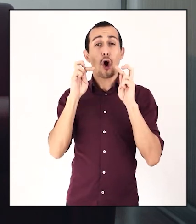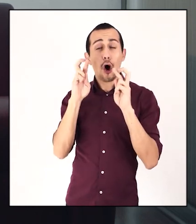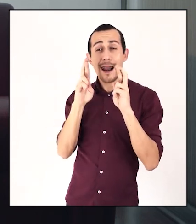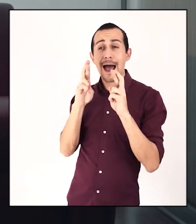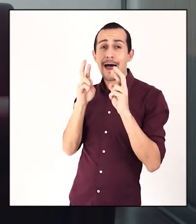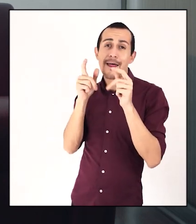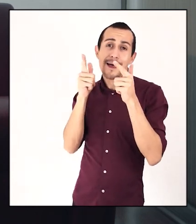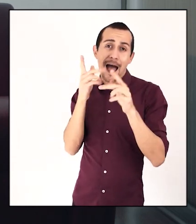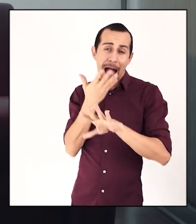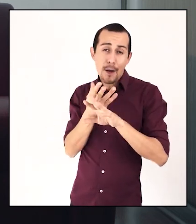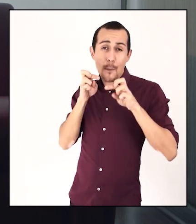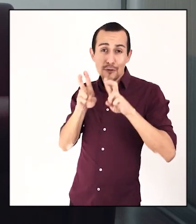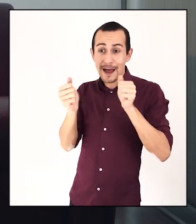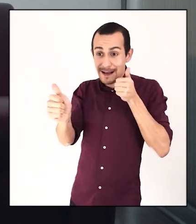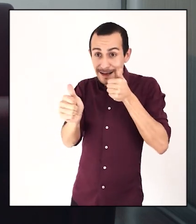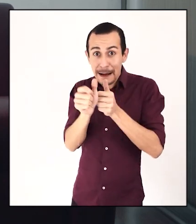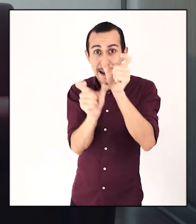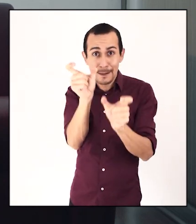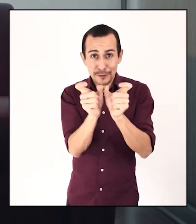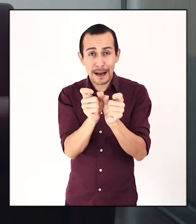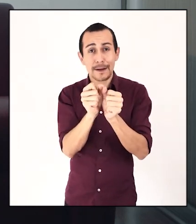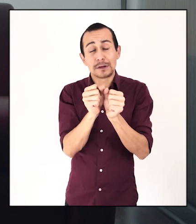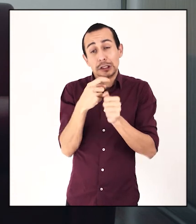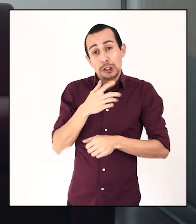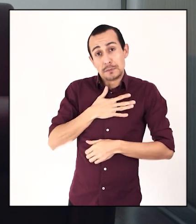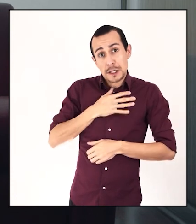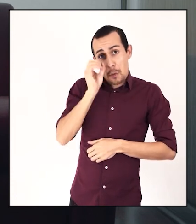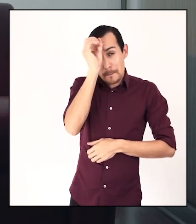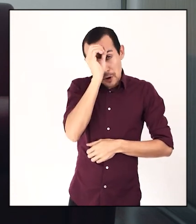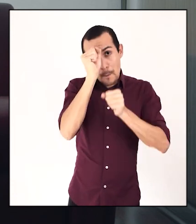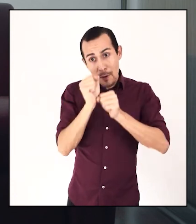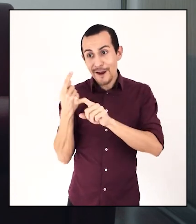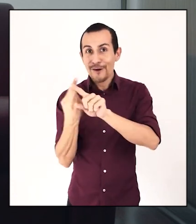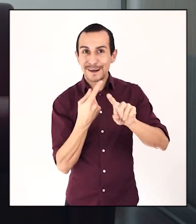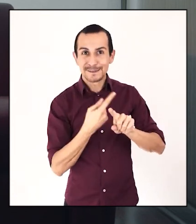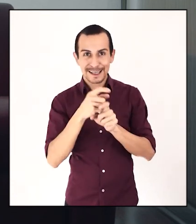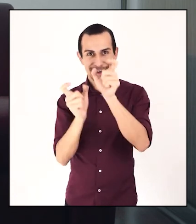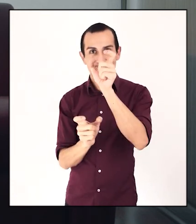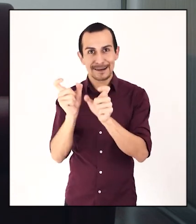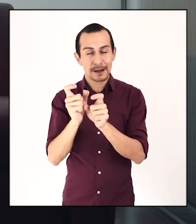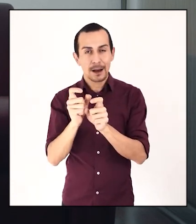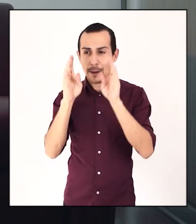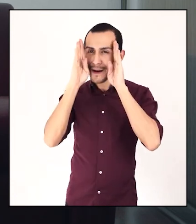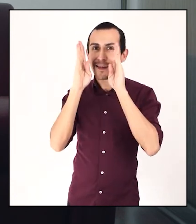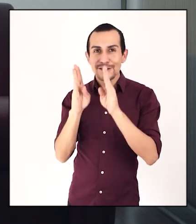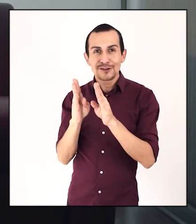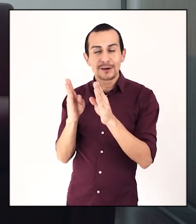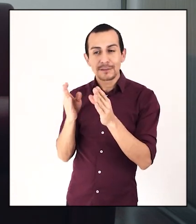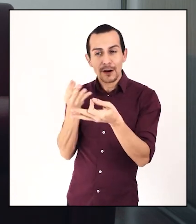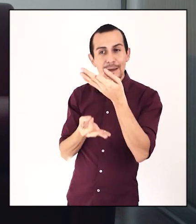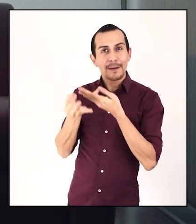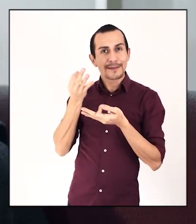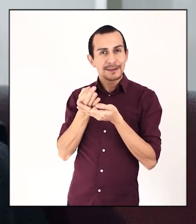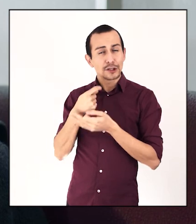oportunidad de estar con ellos y ellas, para poder, desde mi punto de vista, conversar con ellos, y escucharlos,